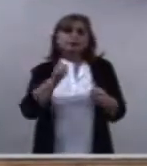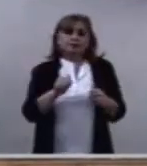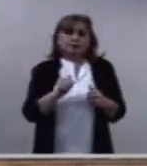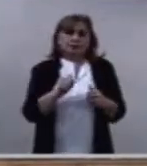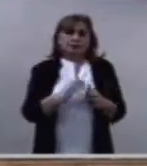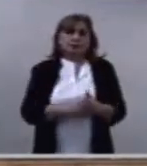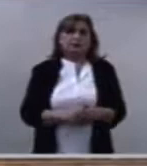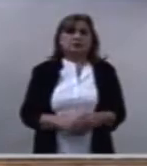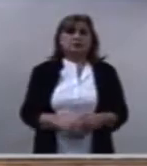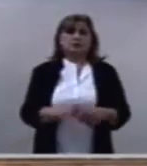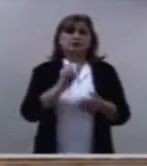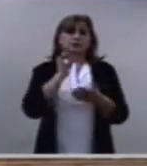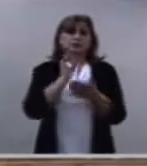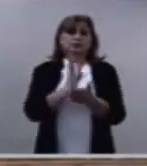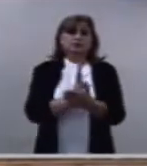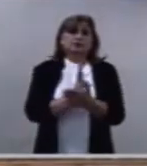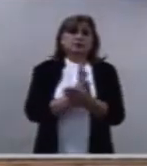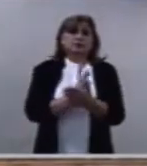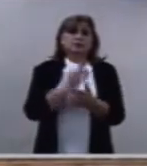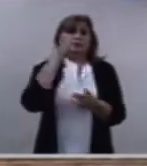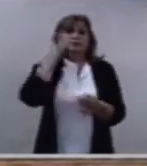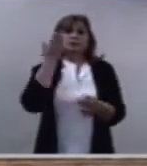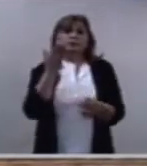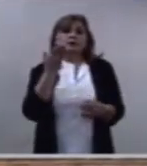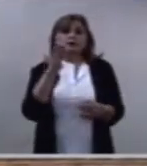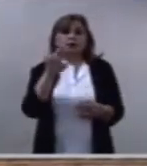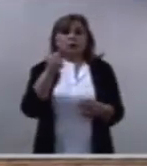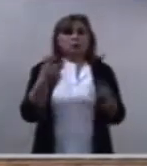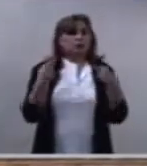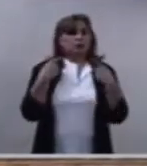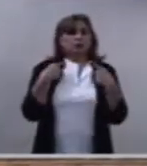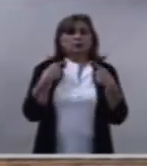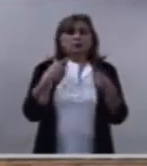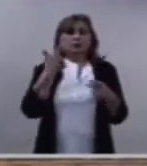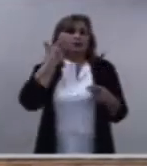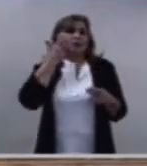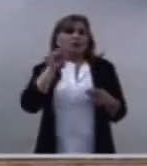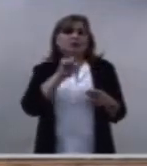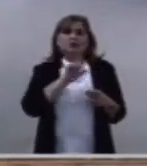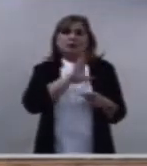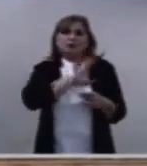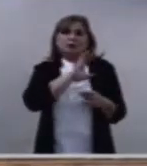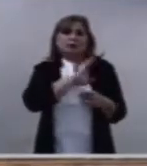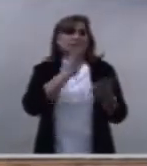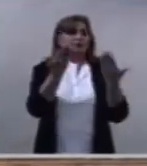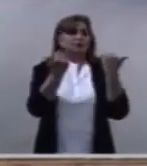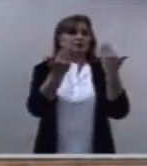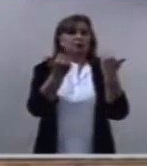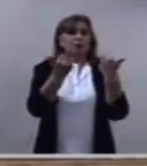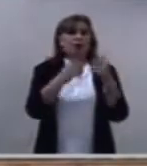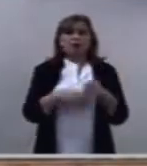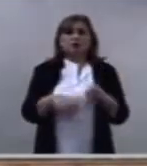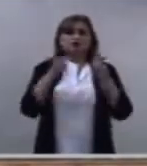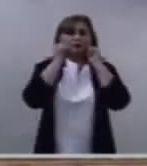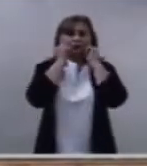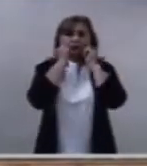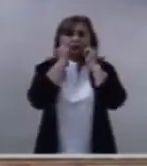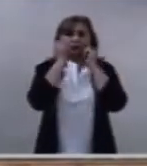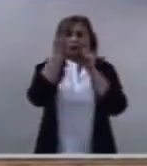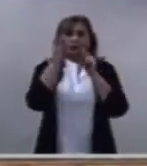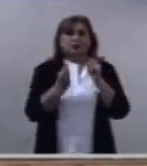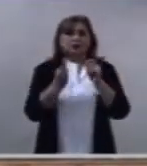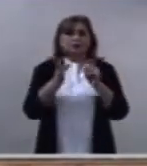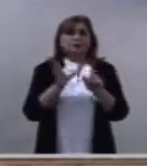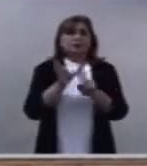de soberbia y presunción, casi diciendo yo soy bueno y tú eres malo.